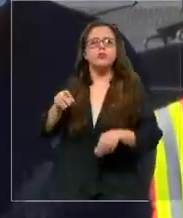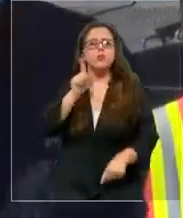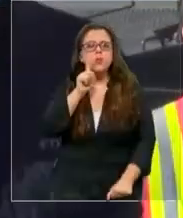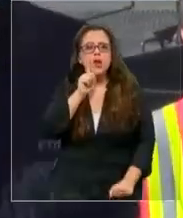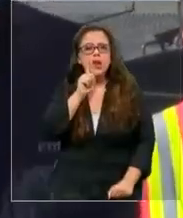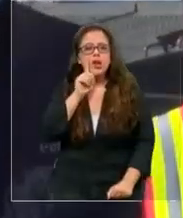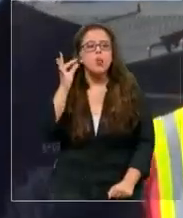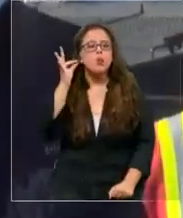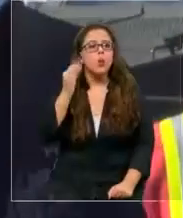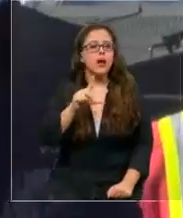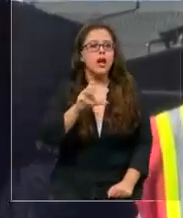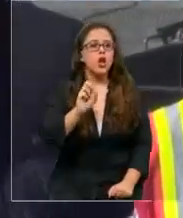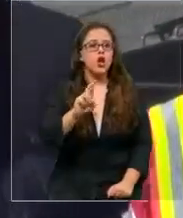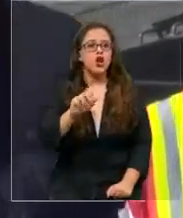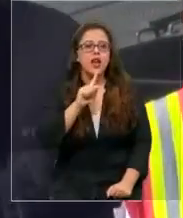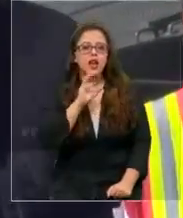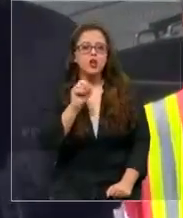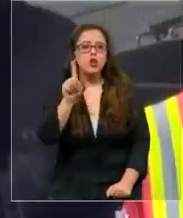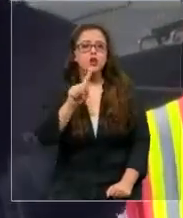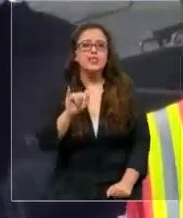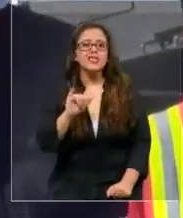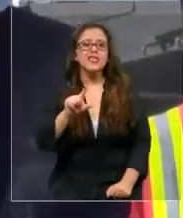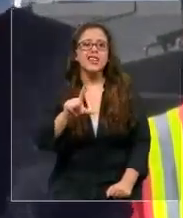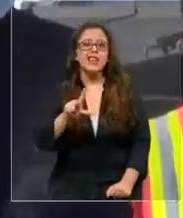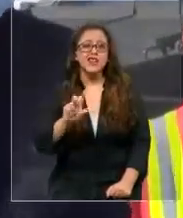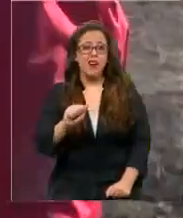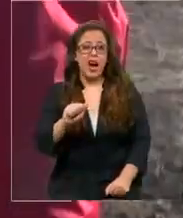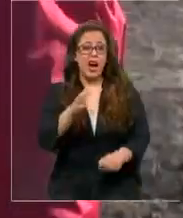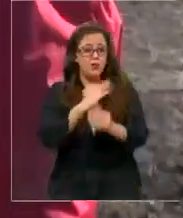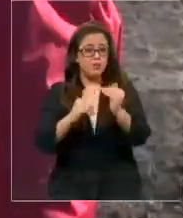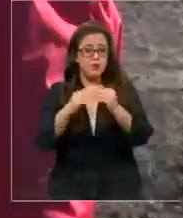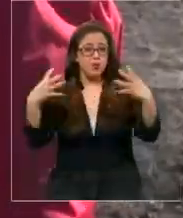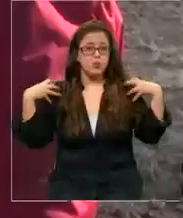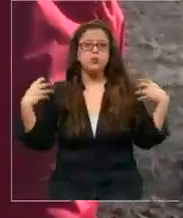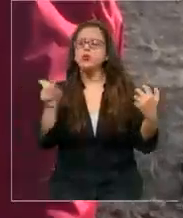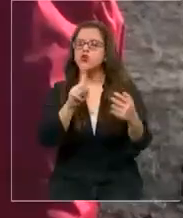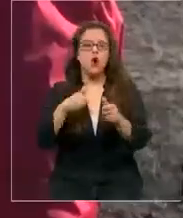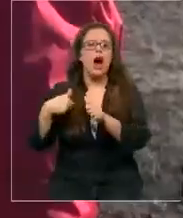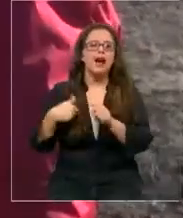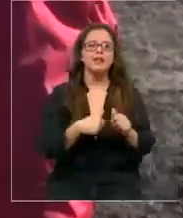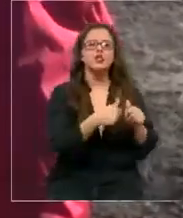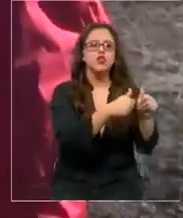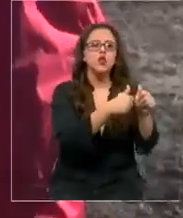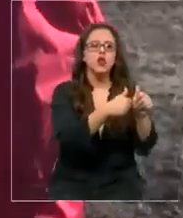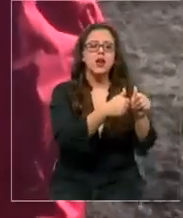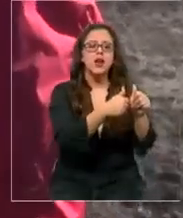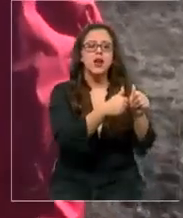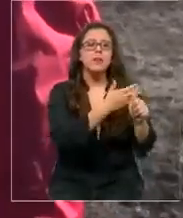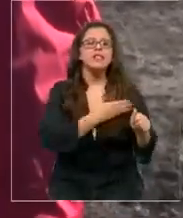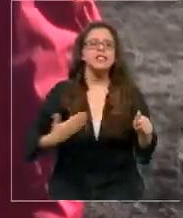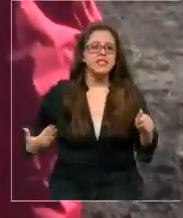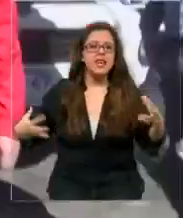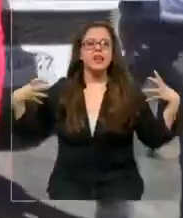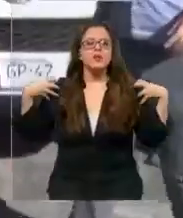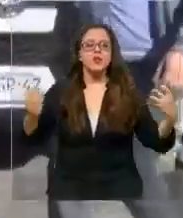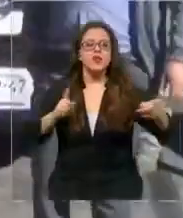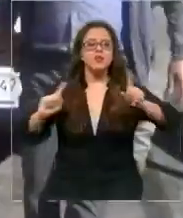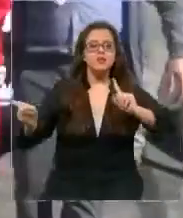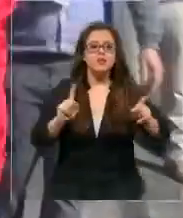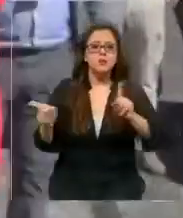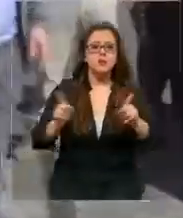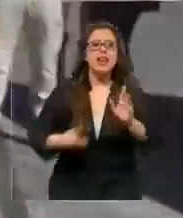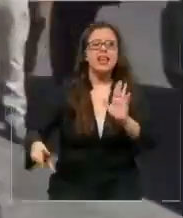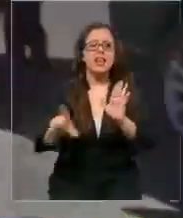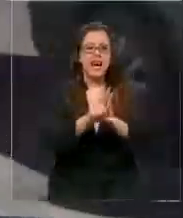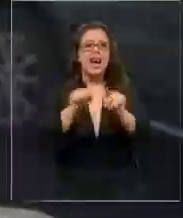no en el mismo cargo que tenía Cristian Barra para ser riguroso, sino que como asesora presidencial encargada de la coordinación legal del trabajo en la